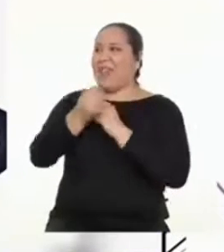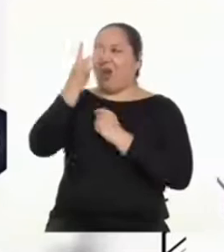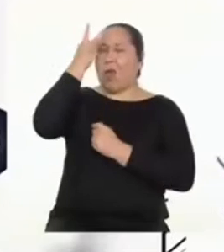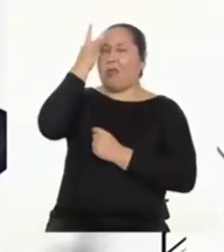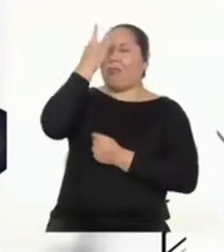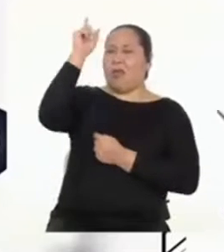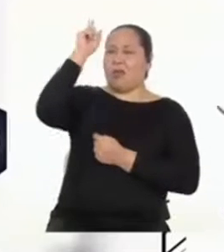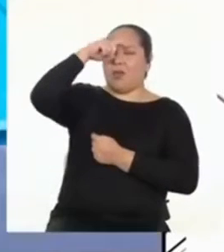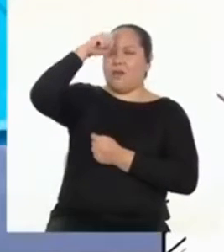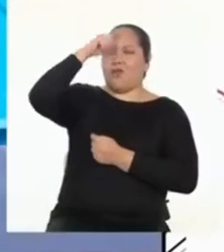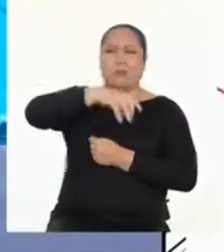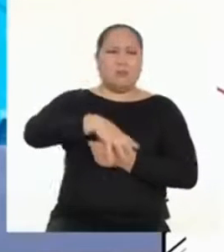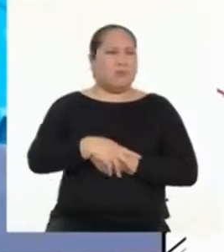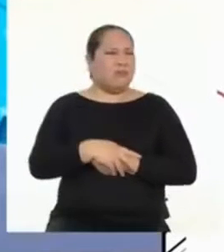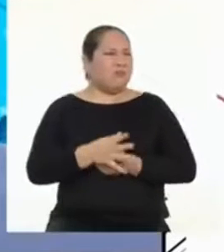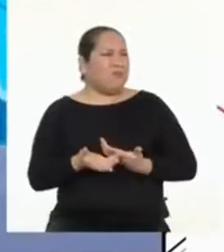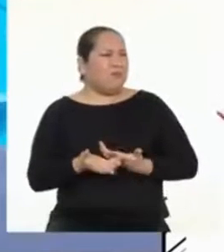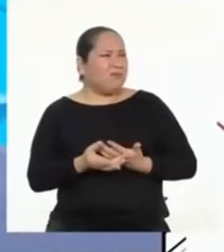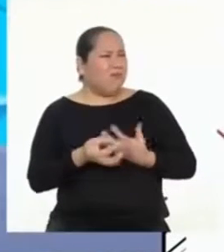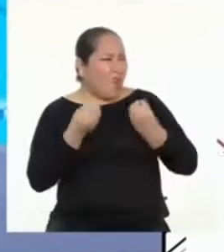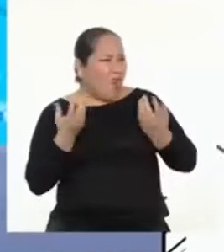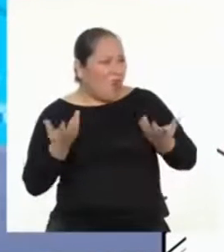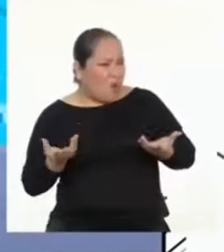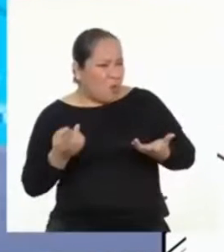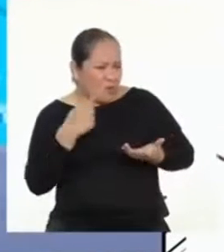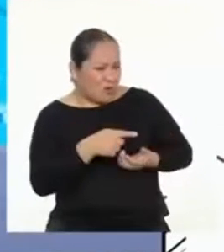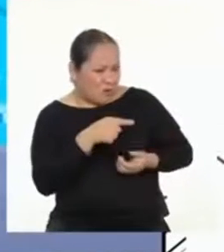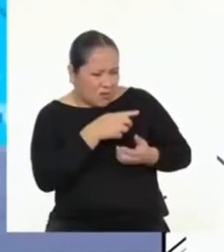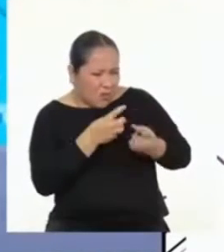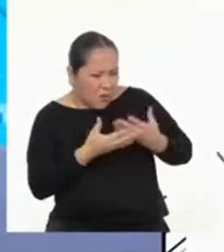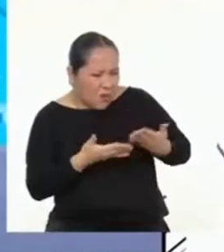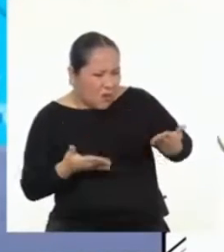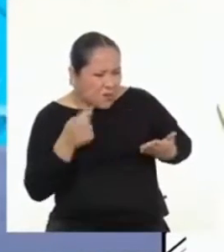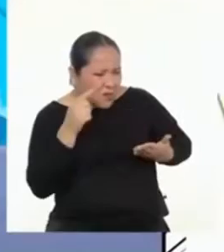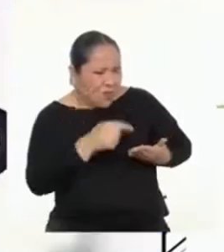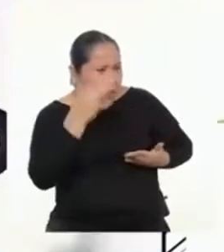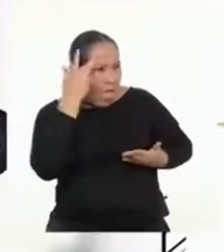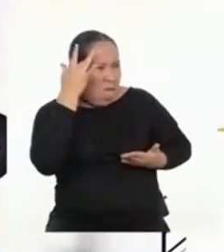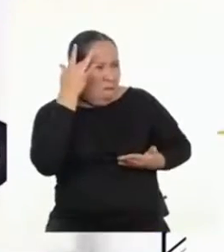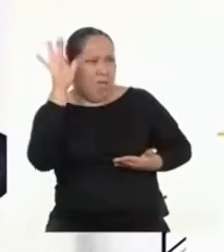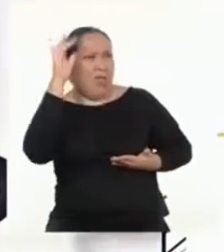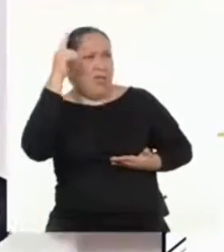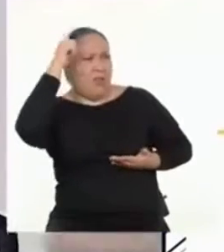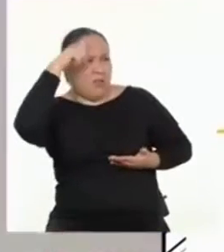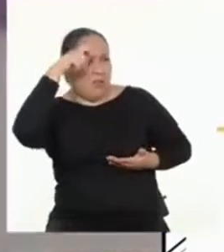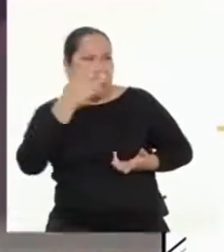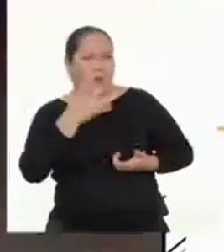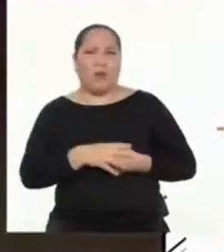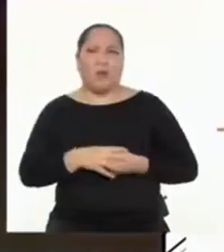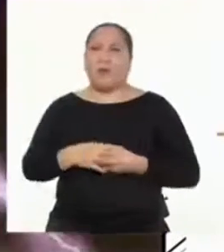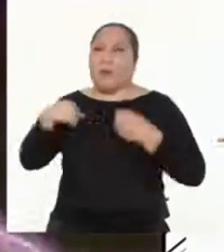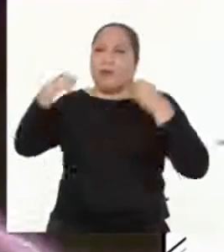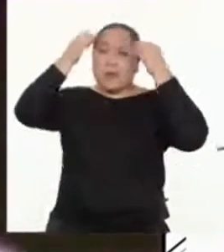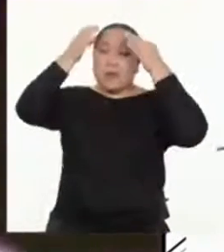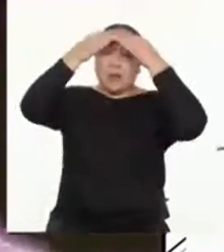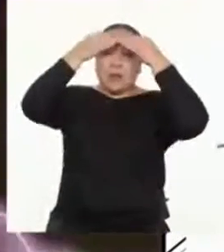un genio, contestó Moyo. ¿Cómo va a ser eso para que te conviertas en un genio? Preguntó Katy. Va a hacer que